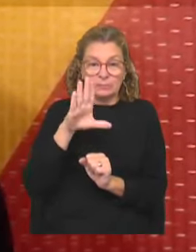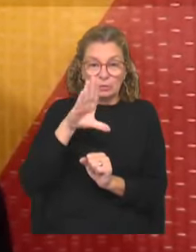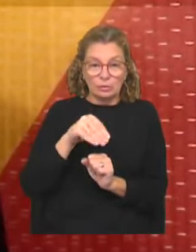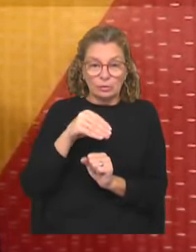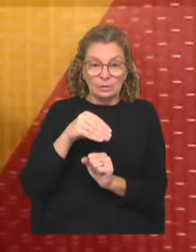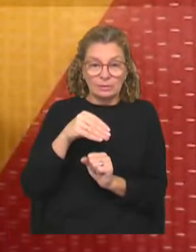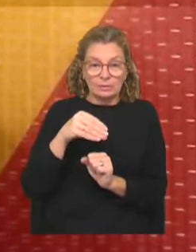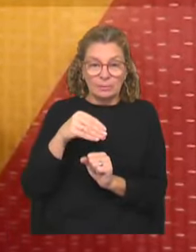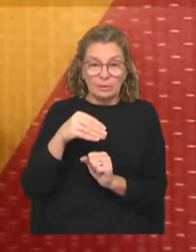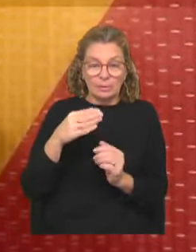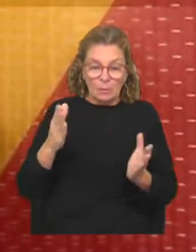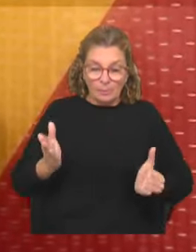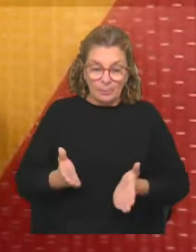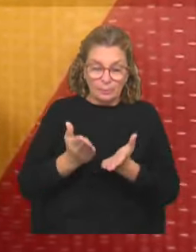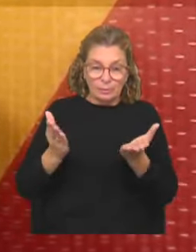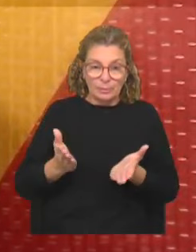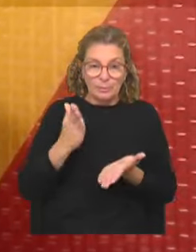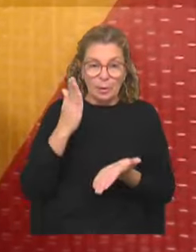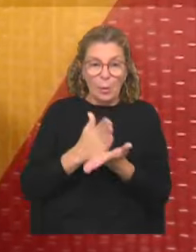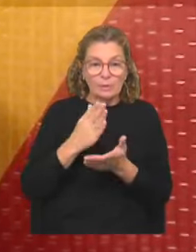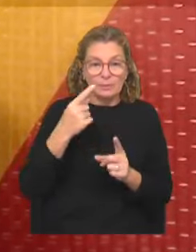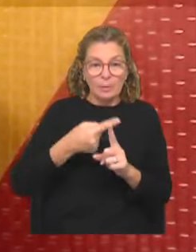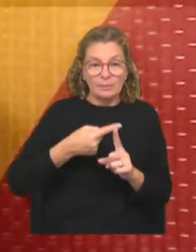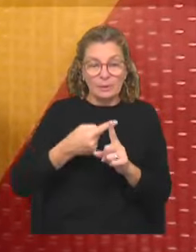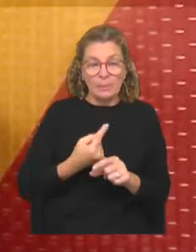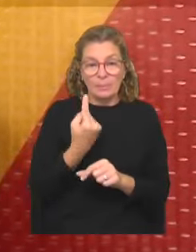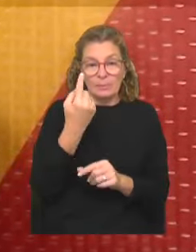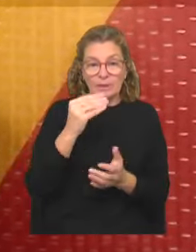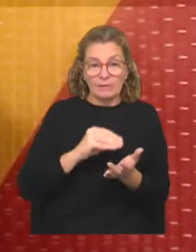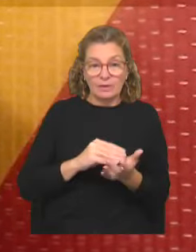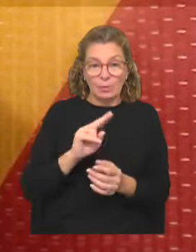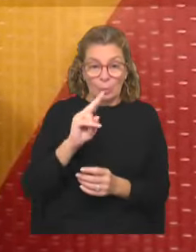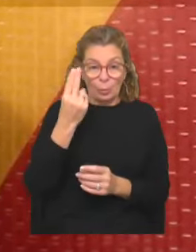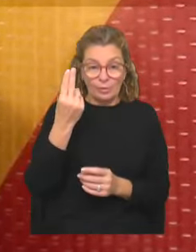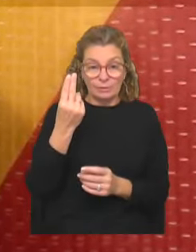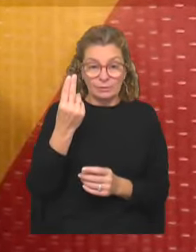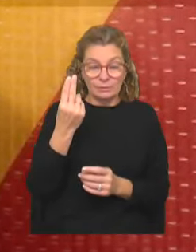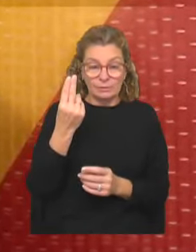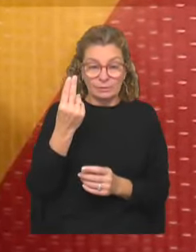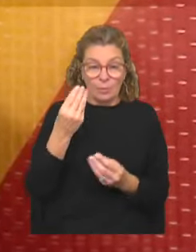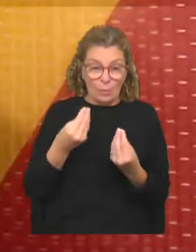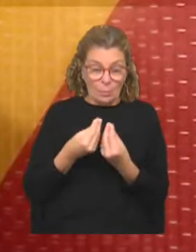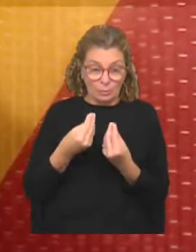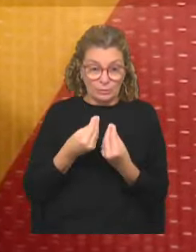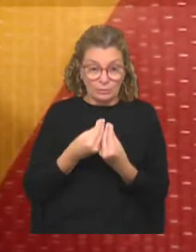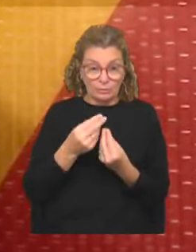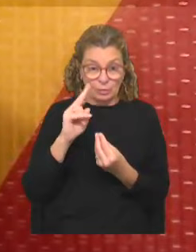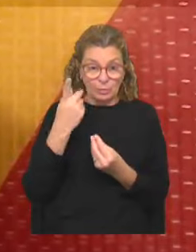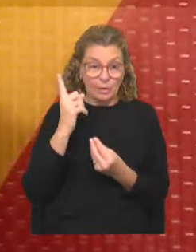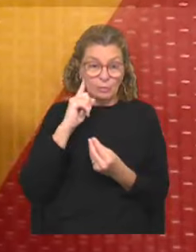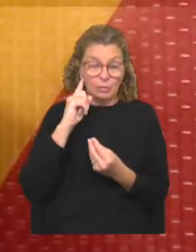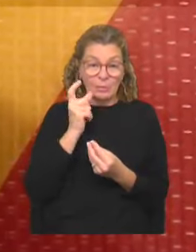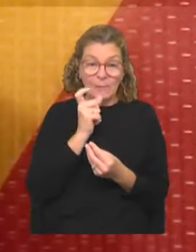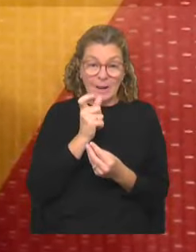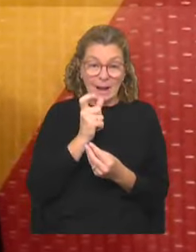movida que hemos impulsado en estos últimos meses. Por primera vez los uruguayos, o muchísimos uruguayos, escucharon la